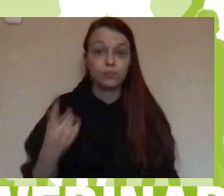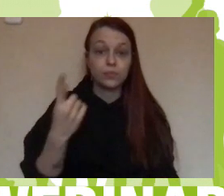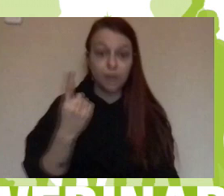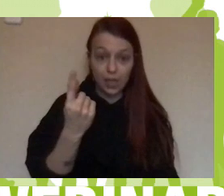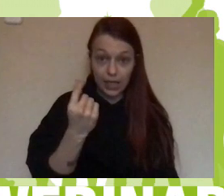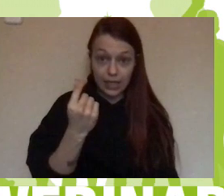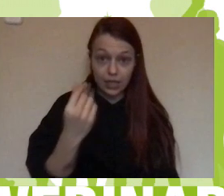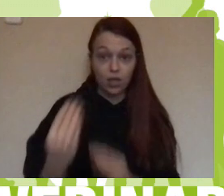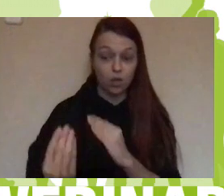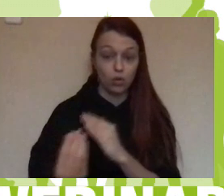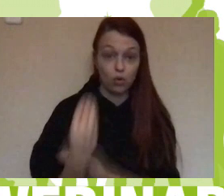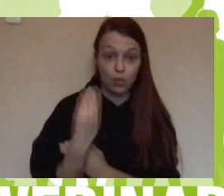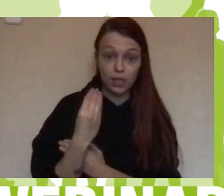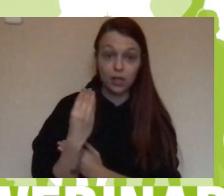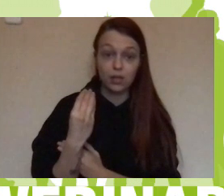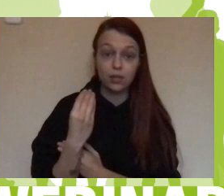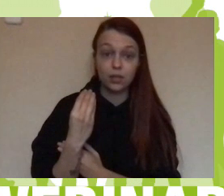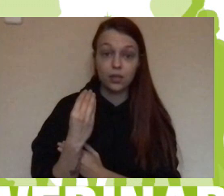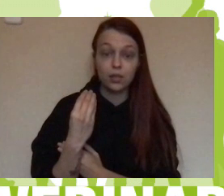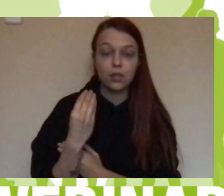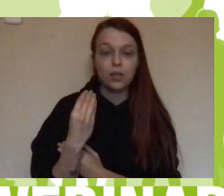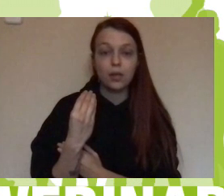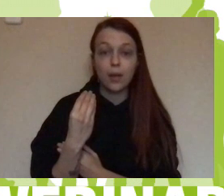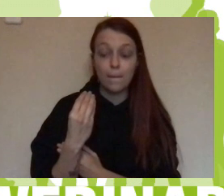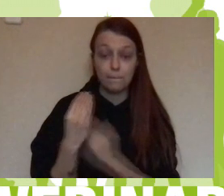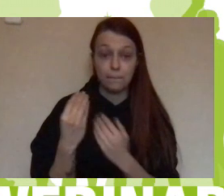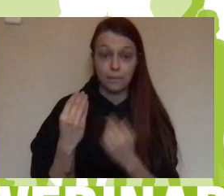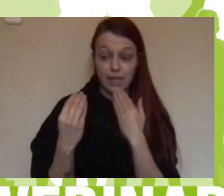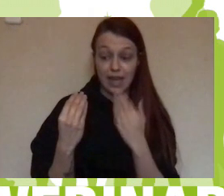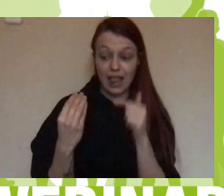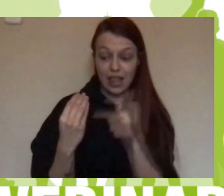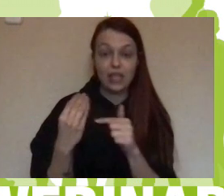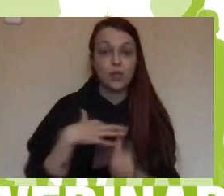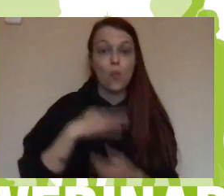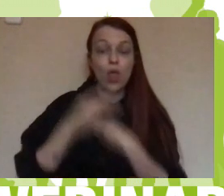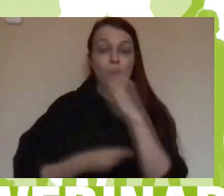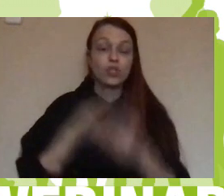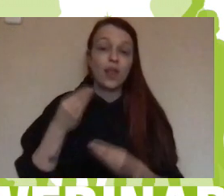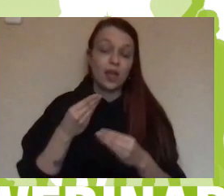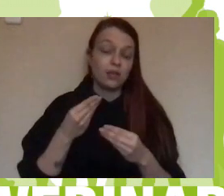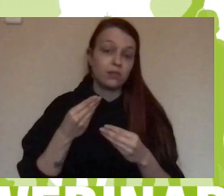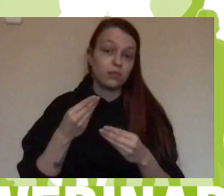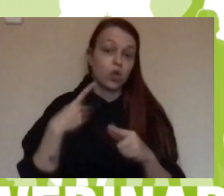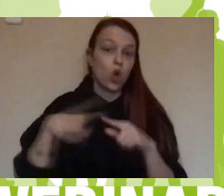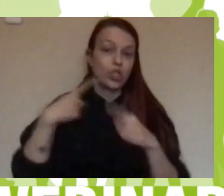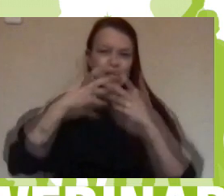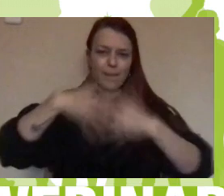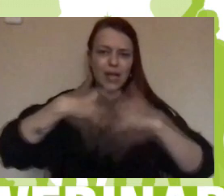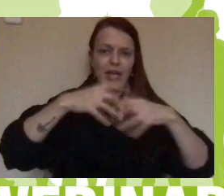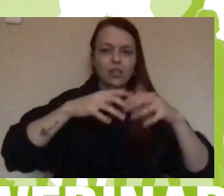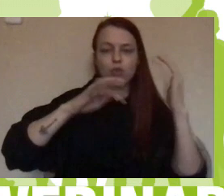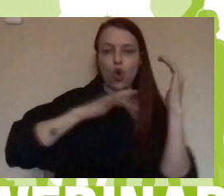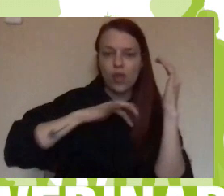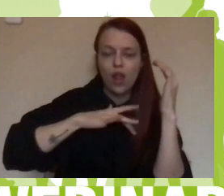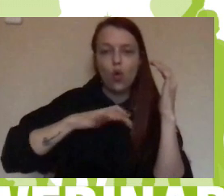que a nosotros nos permitiese poder disponer de unas herramientas, de unos dispositivos para poder realizar el